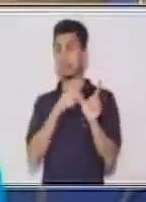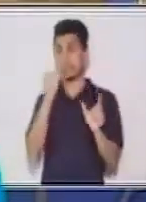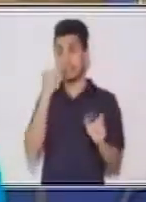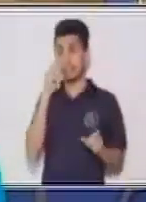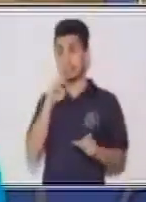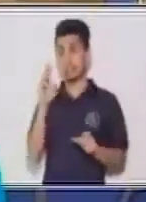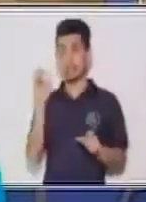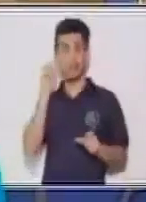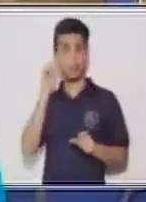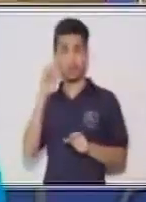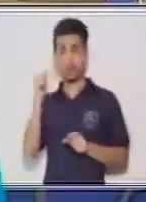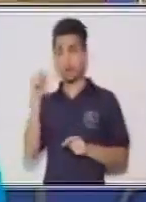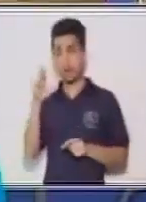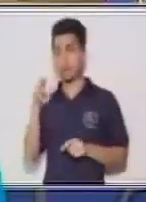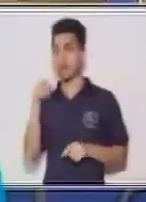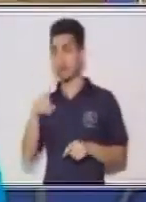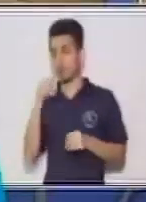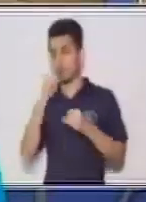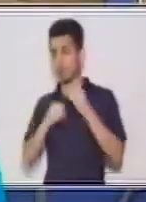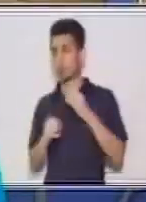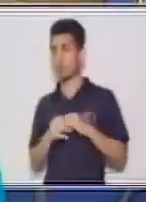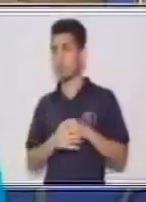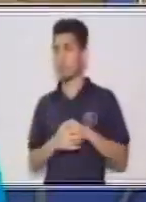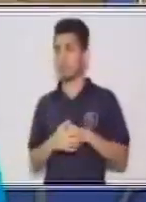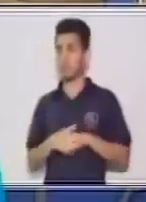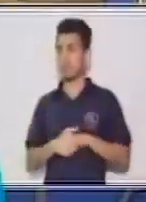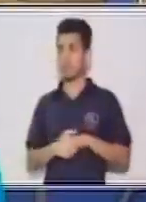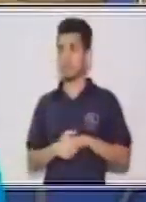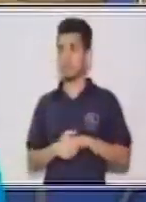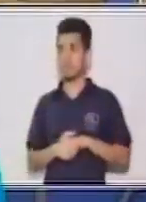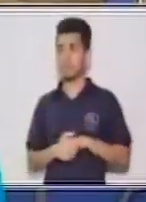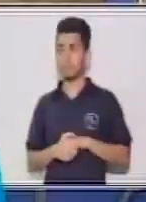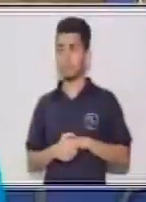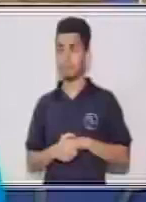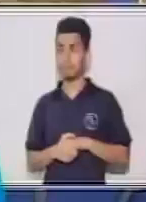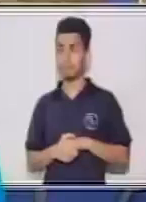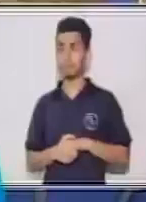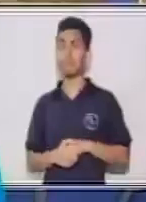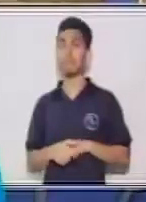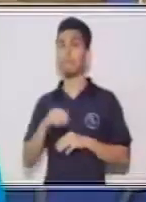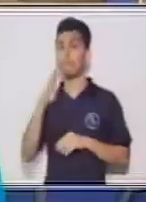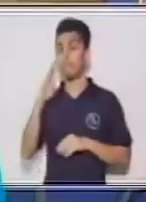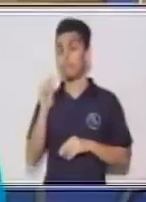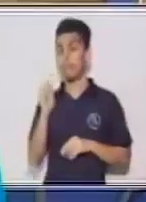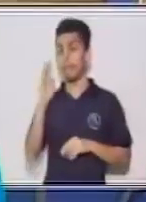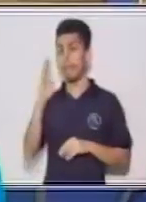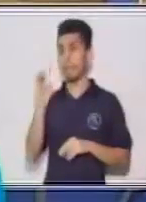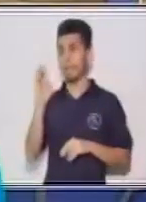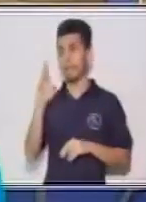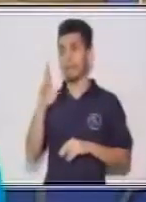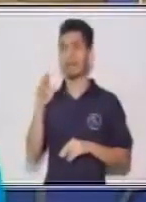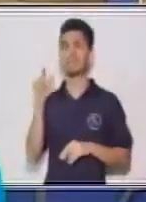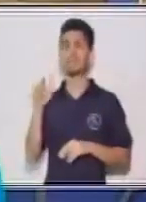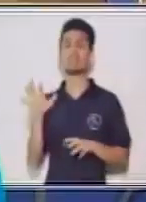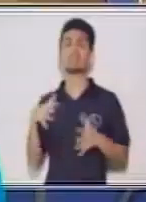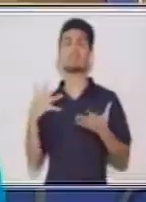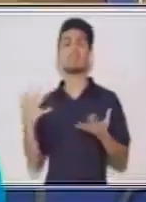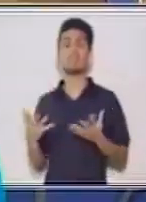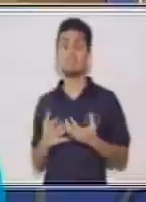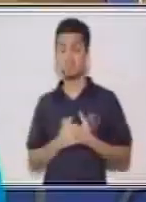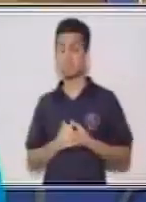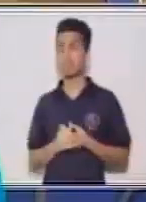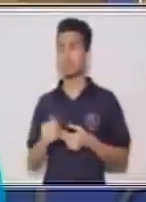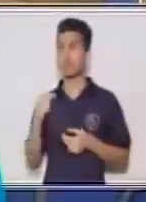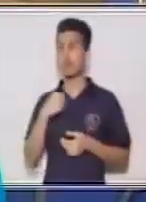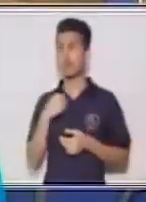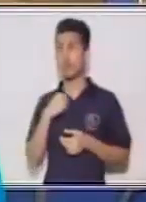Hagamos un último. Vamos a ver, vamos a agarrar este. Beber. Beber. Este lo puedes utilizar diciendo,